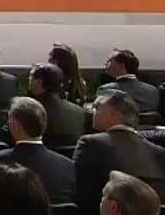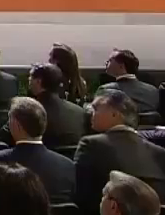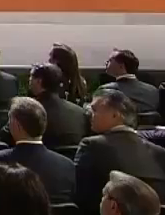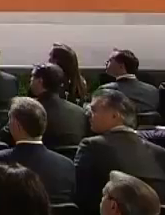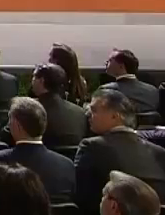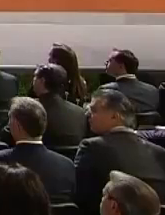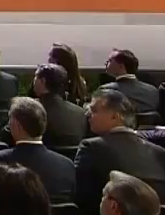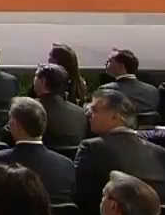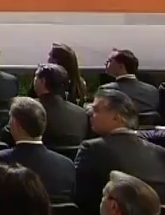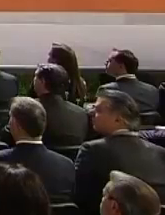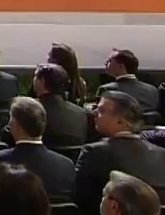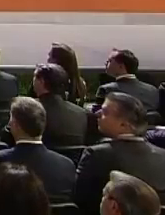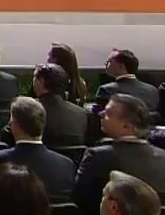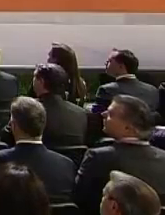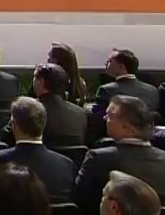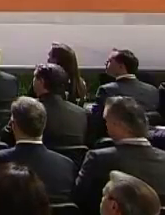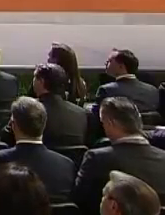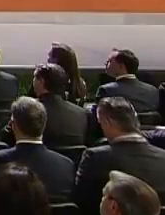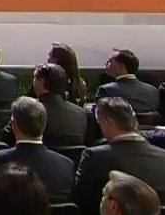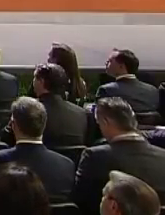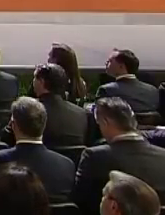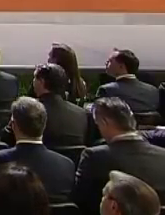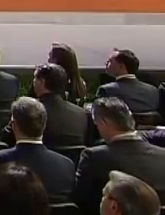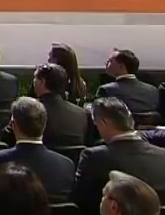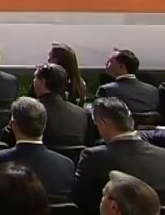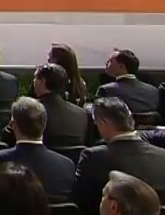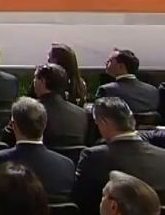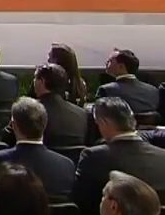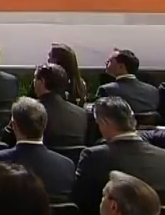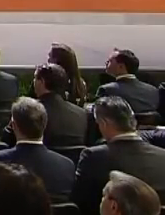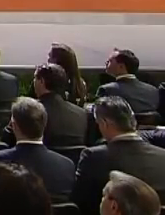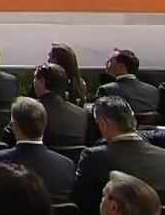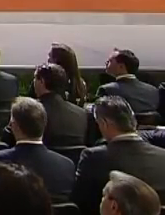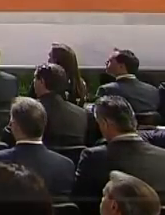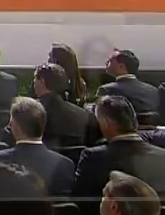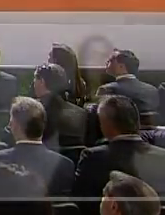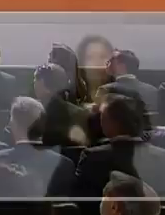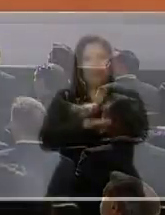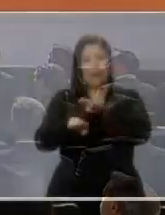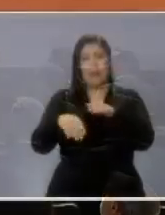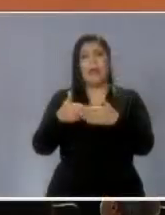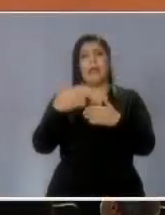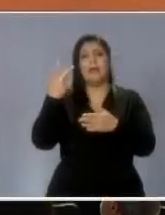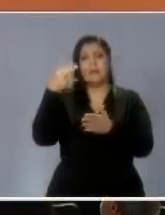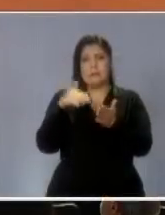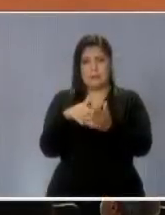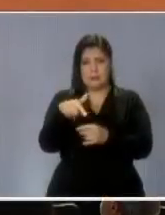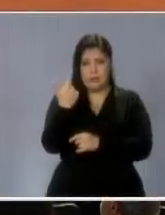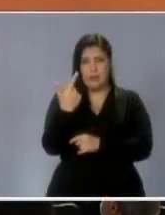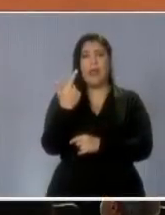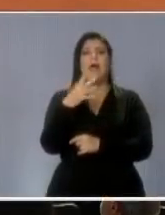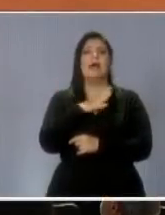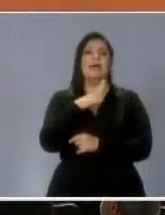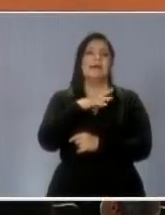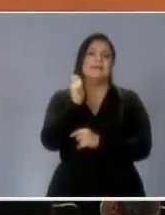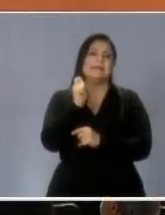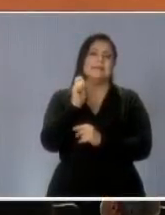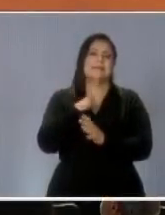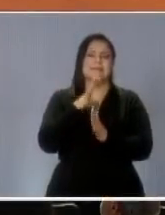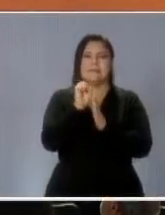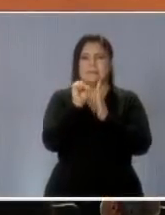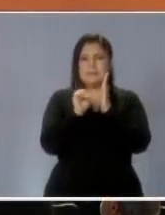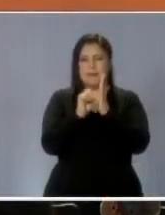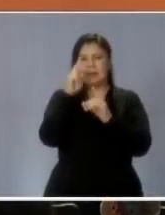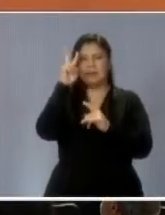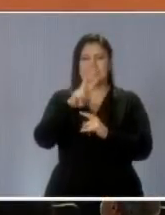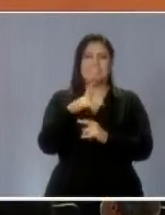Si bien se había avanzado en la cobertura de educación básica, en 2012 teníamos un sistema discrecional,